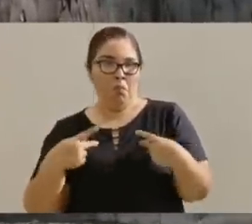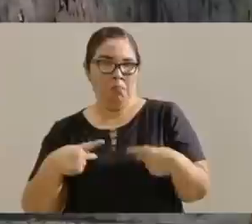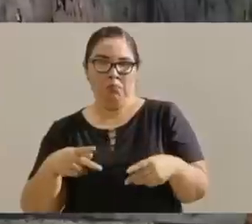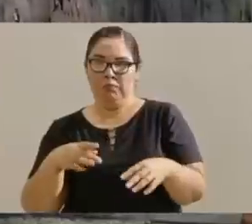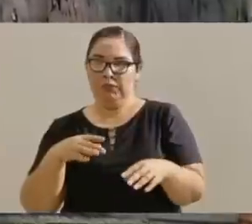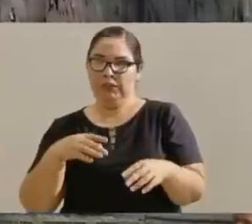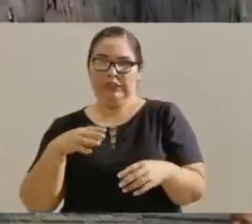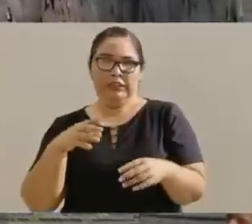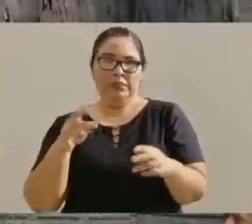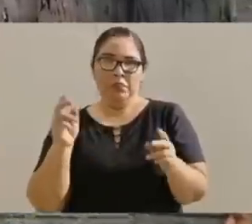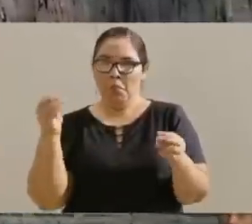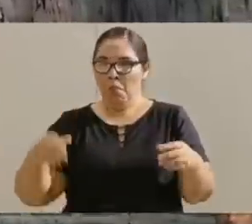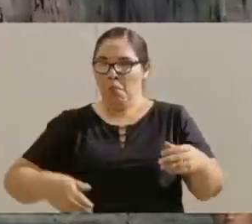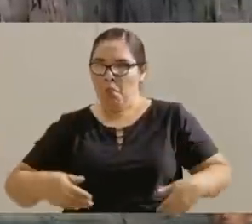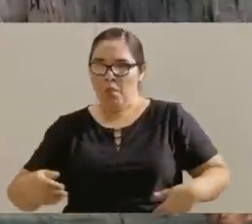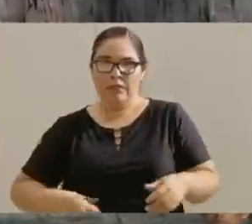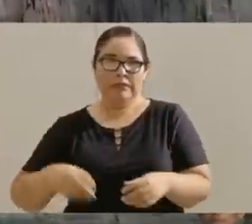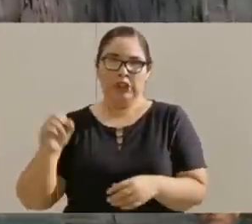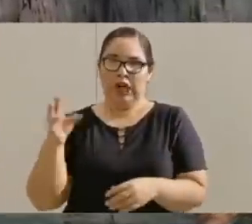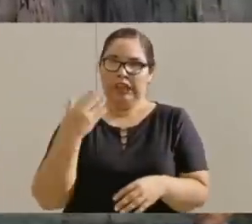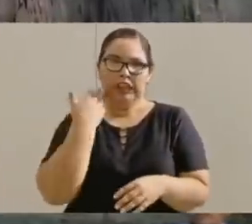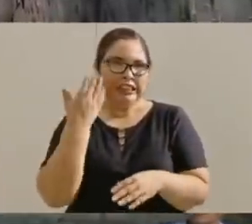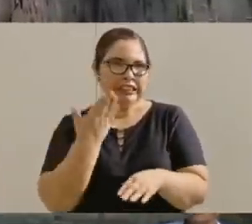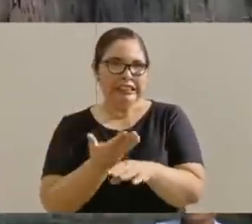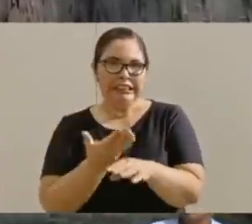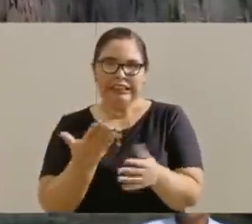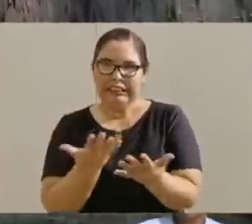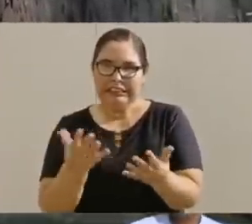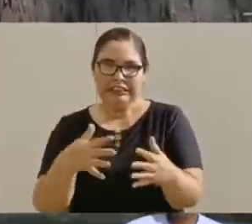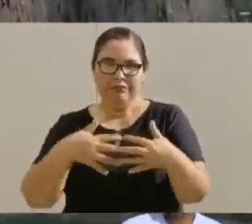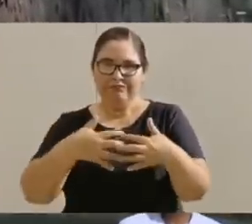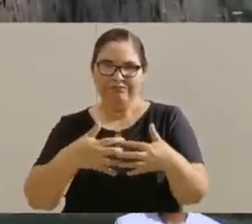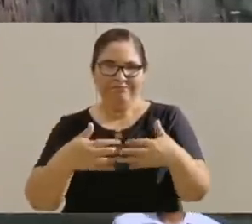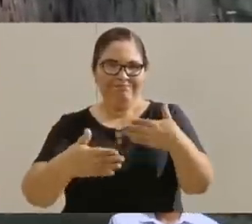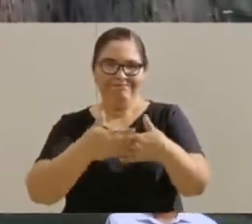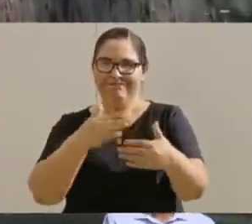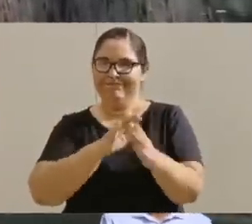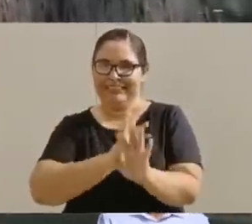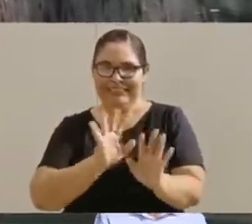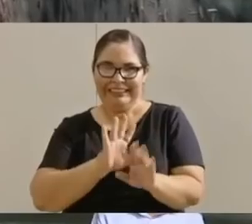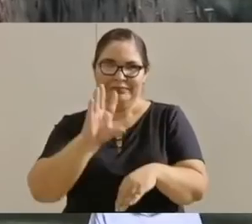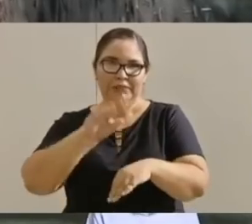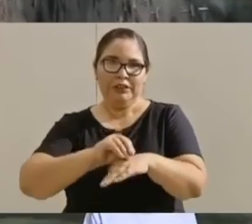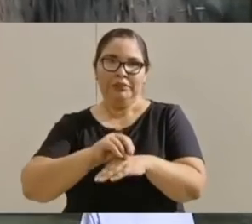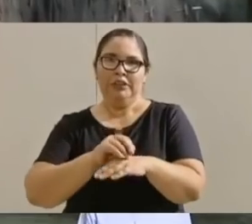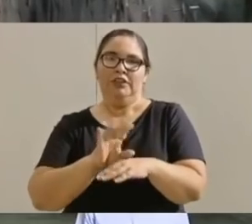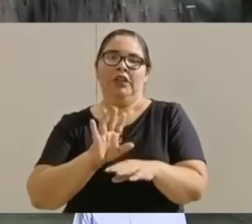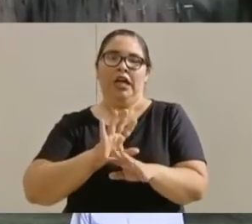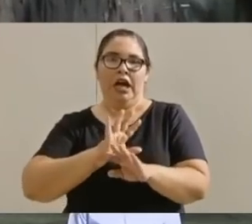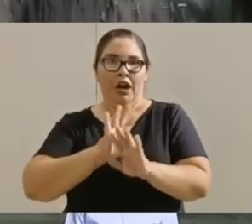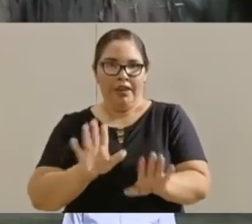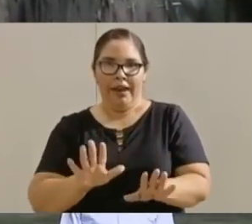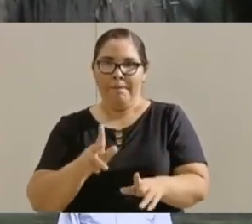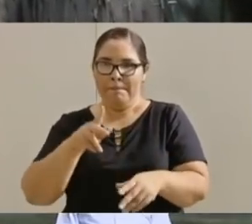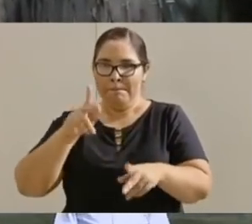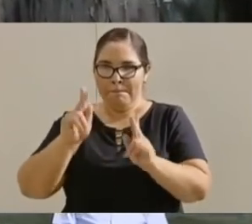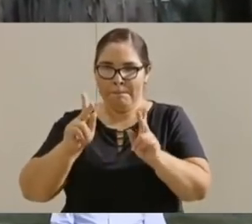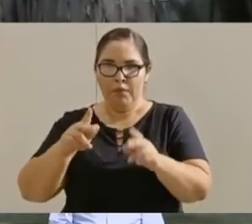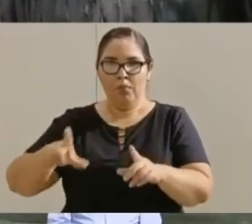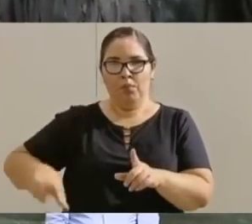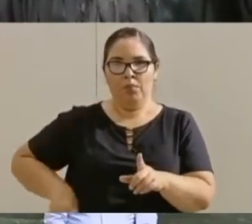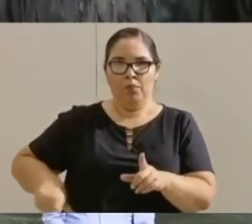la palabra y se va a cumplir ese convenio.